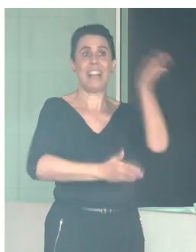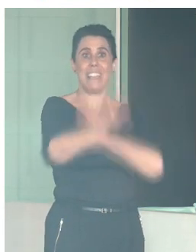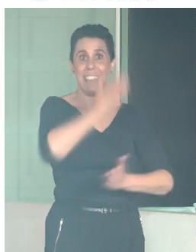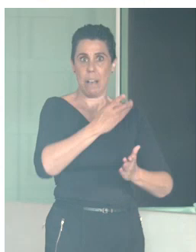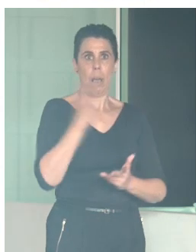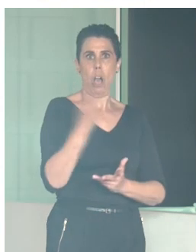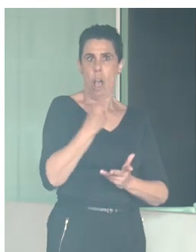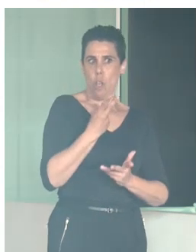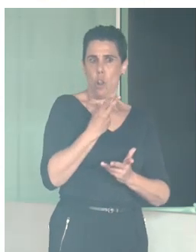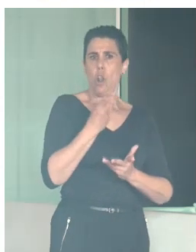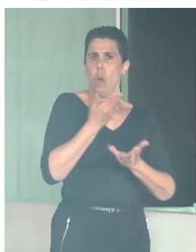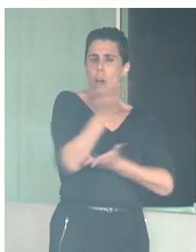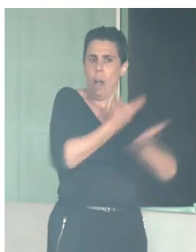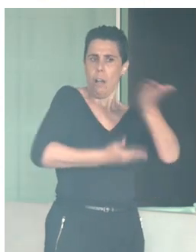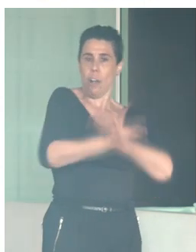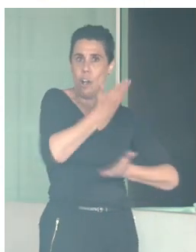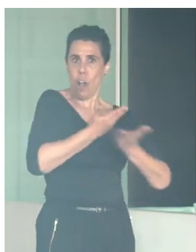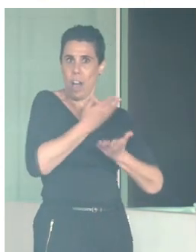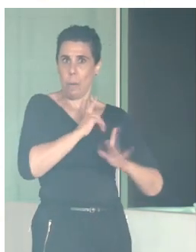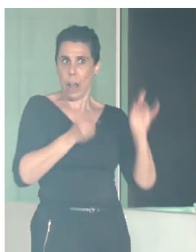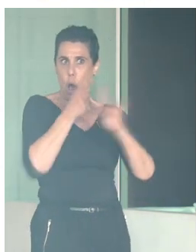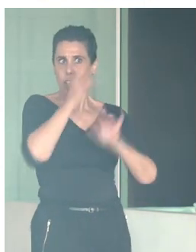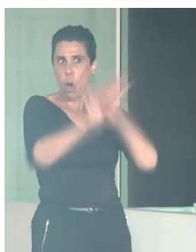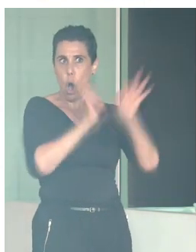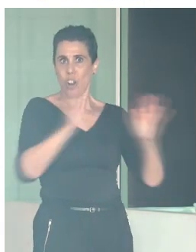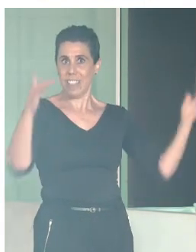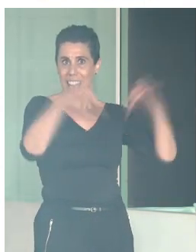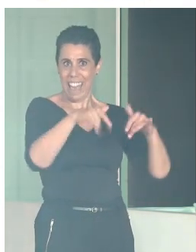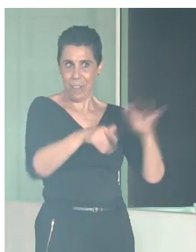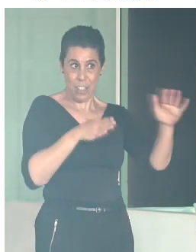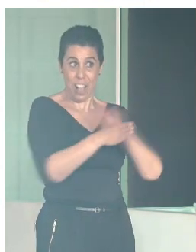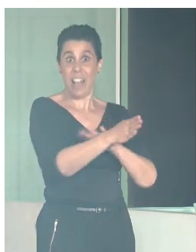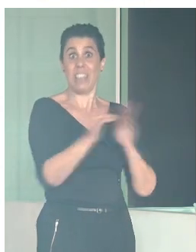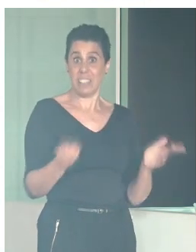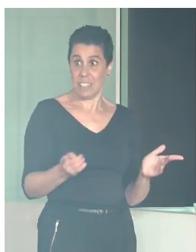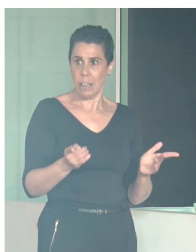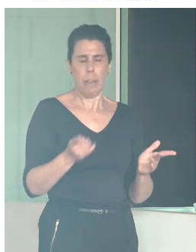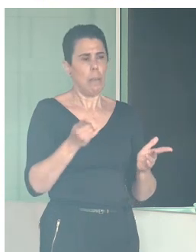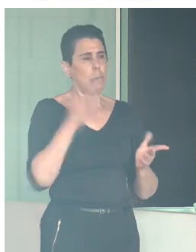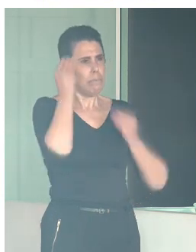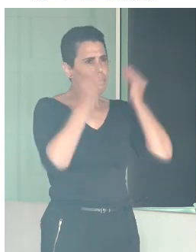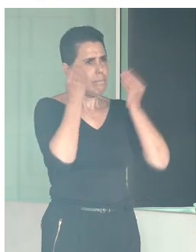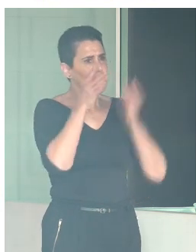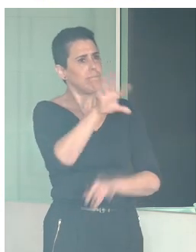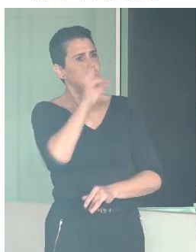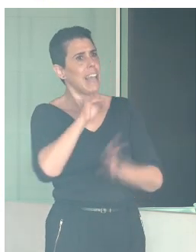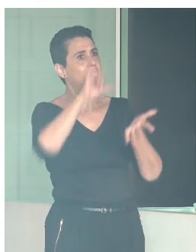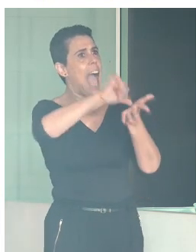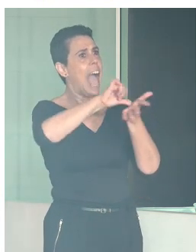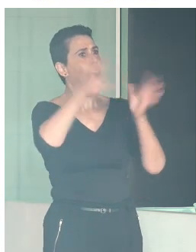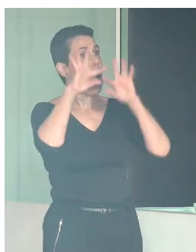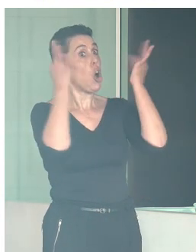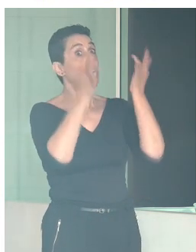encuentro y que nos vino a verificar que, efectivamente, el encuentro de accesibilidad se podía hacer en Córdoba porque era una ciudad accesible.